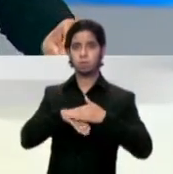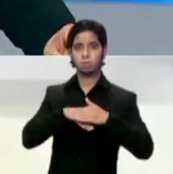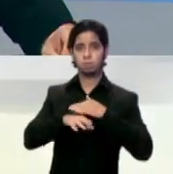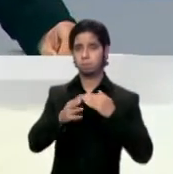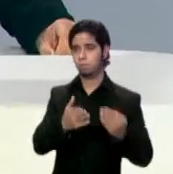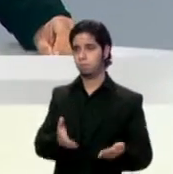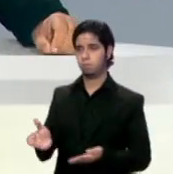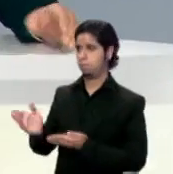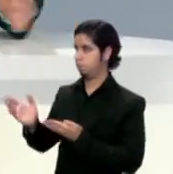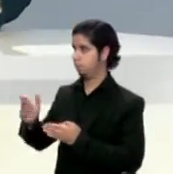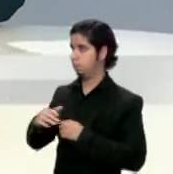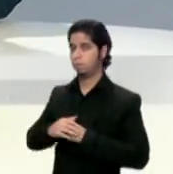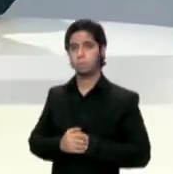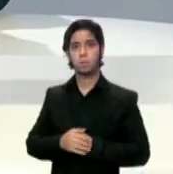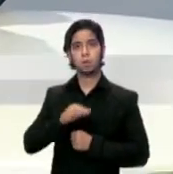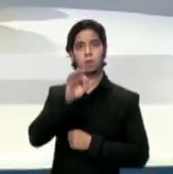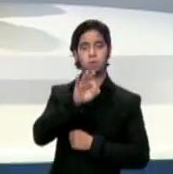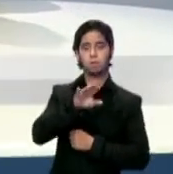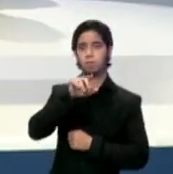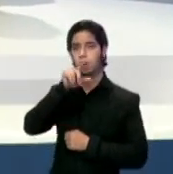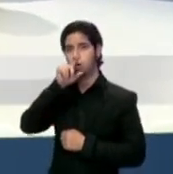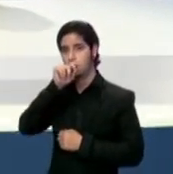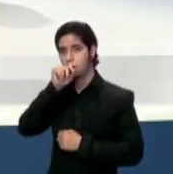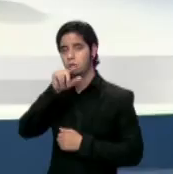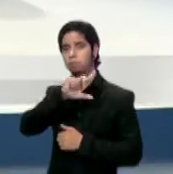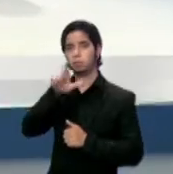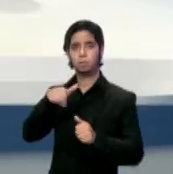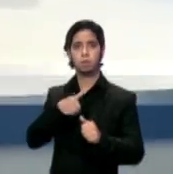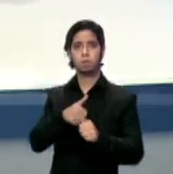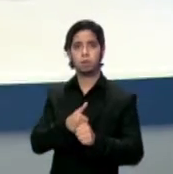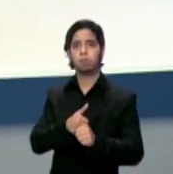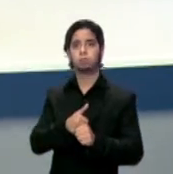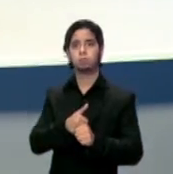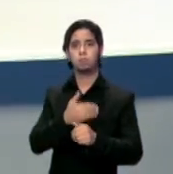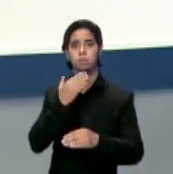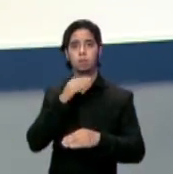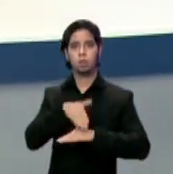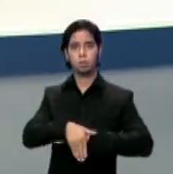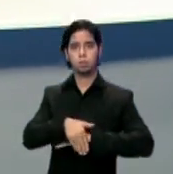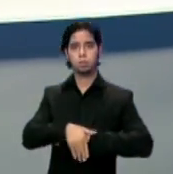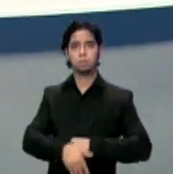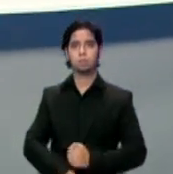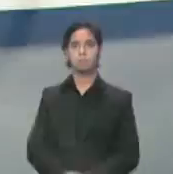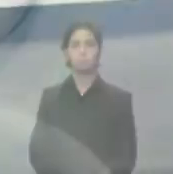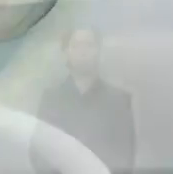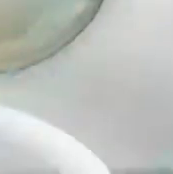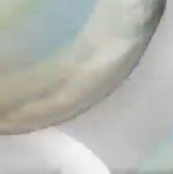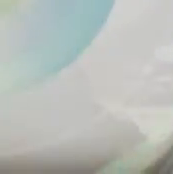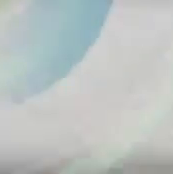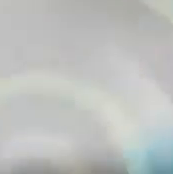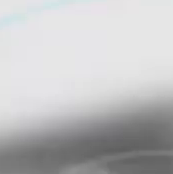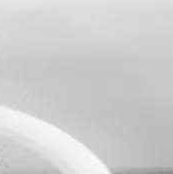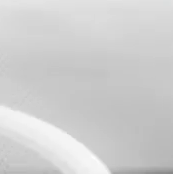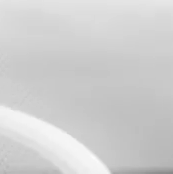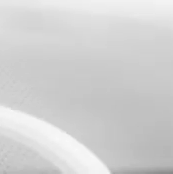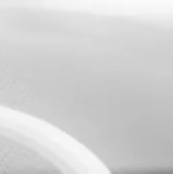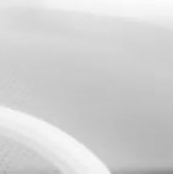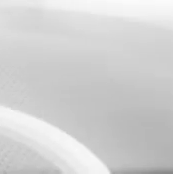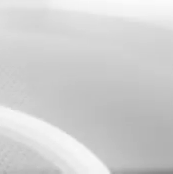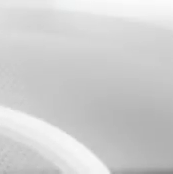noticias247.pr y síganos en nuestras redes en Facebook y Twitter. Buenas noches. Buenas